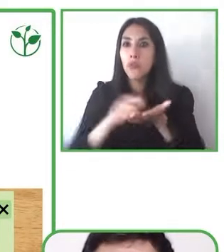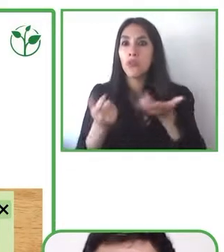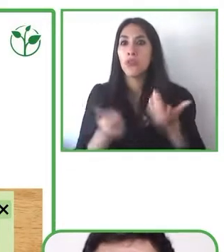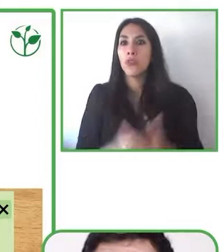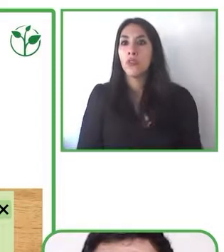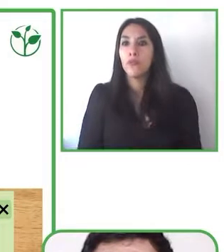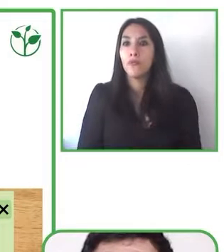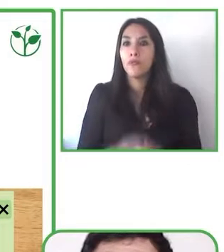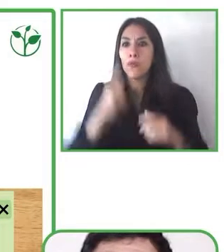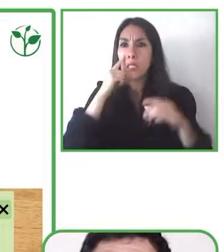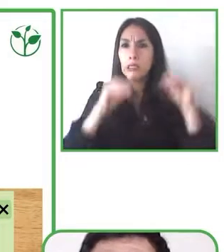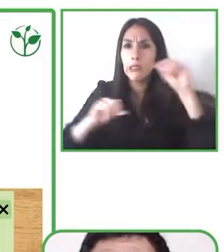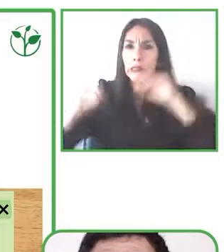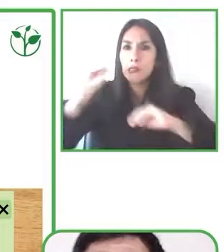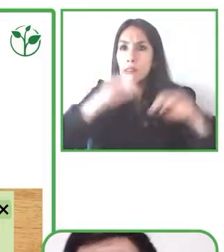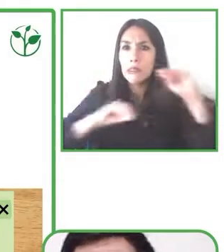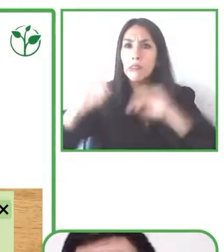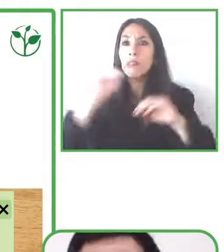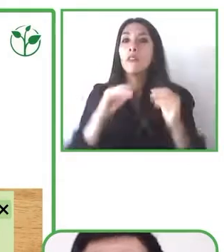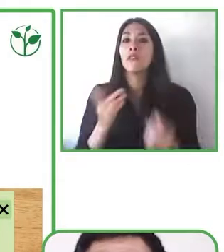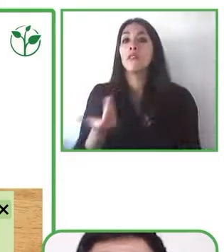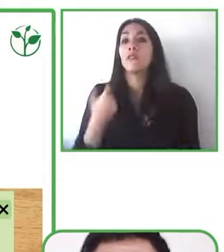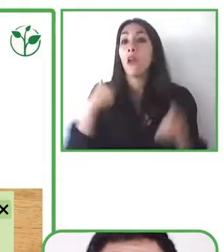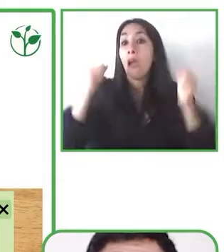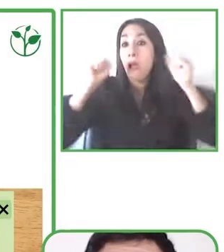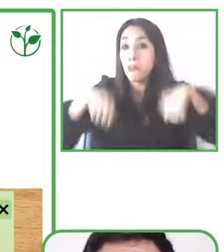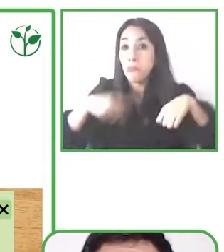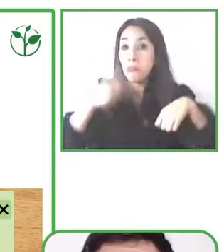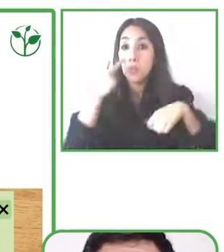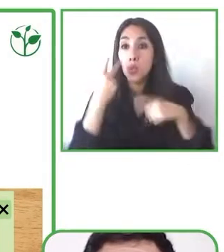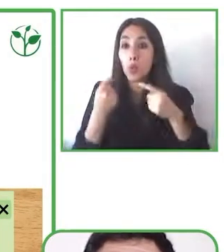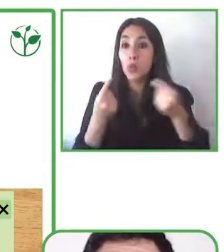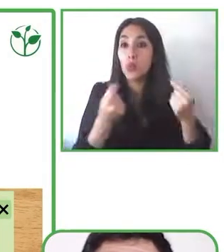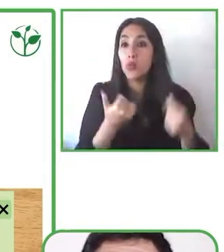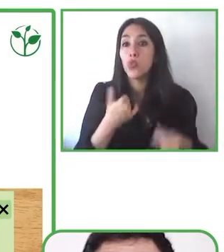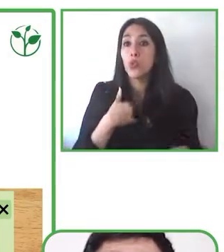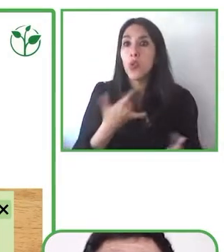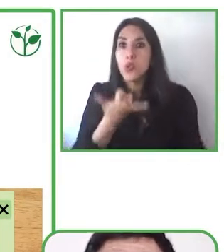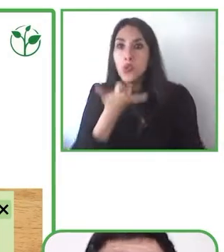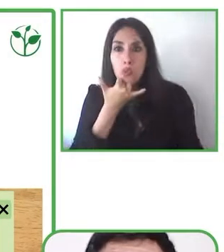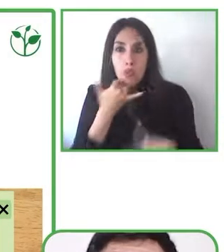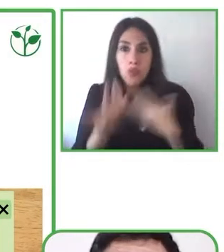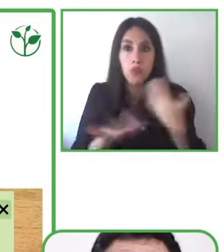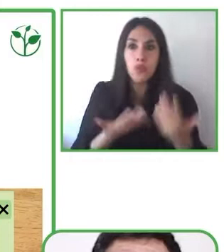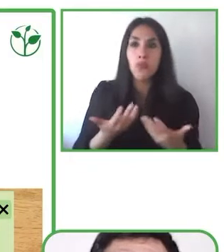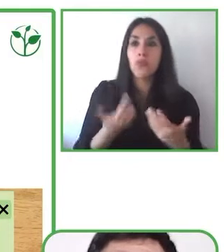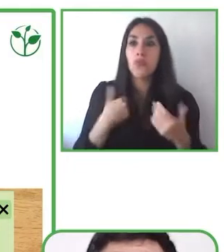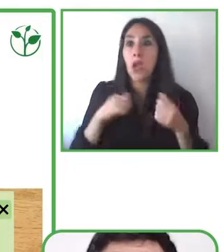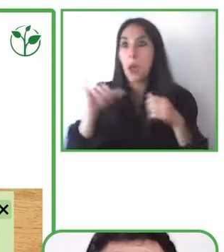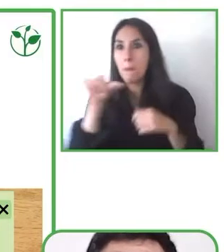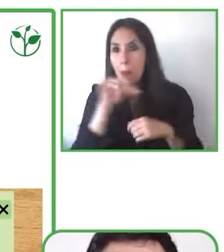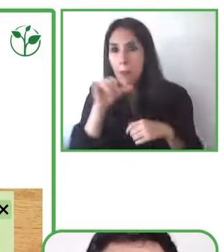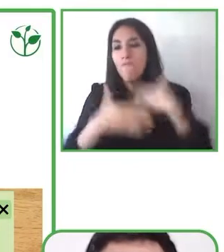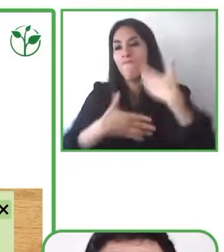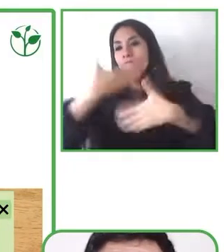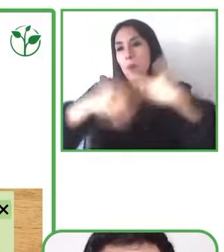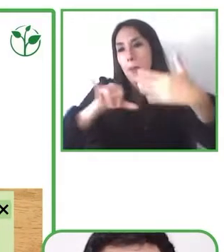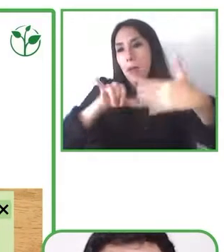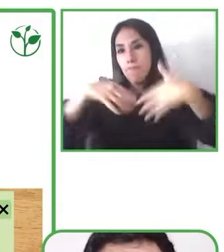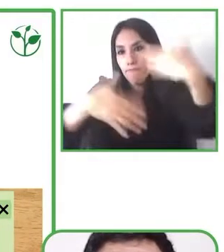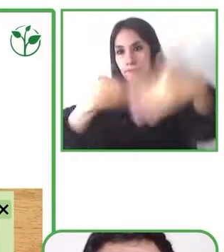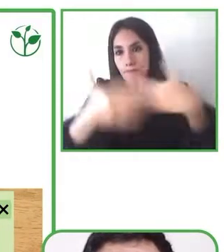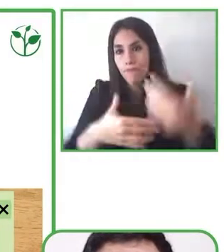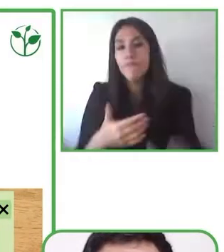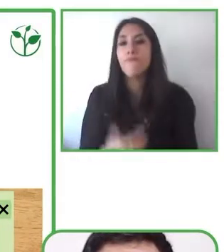ludificados, por supuesto, pero siempre siguen exactamente esta misma secuencia. Nosotros pensamos en este escritorio